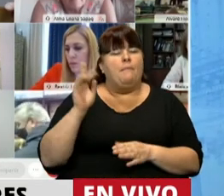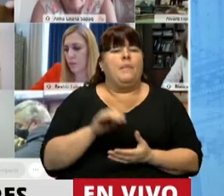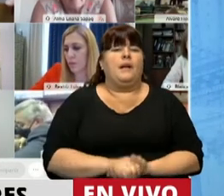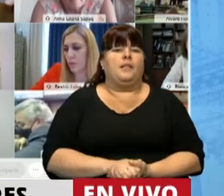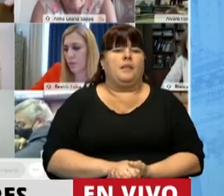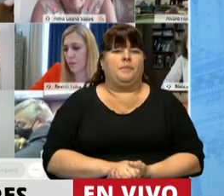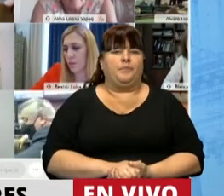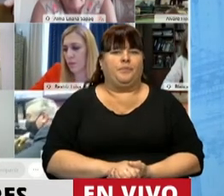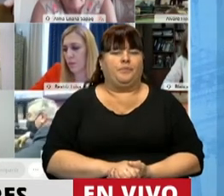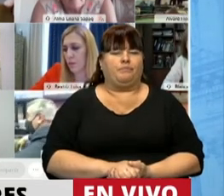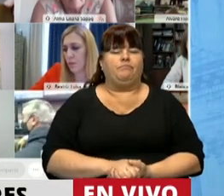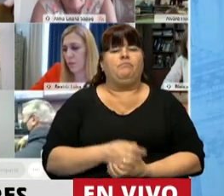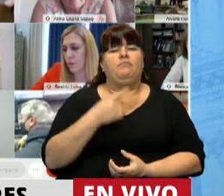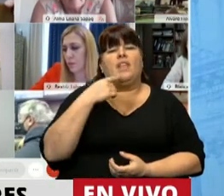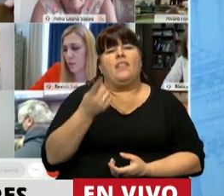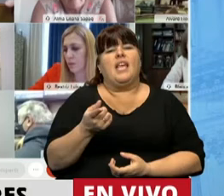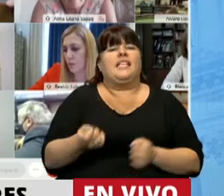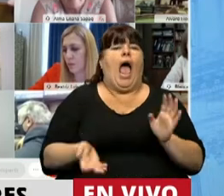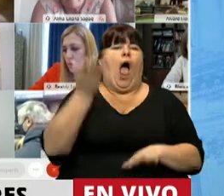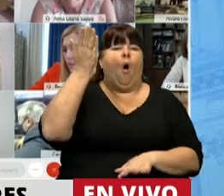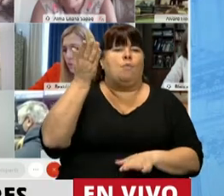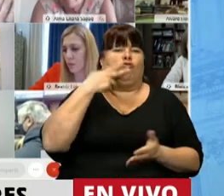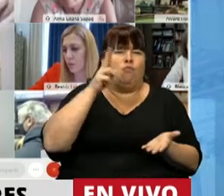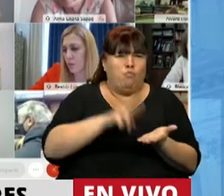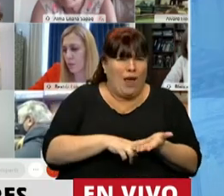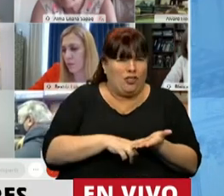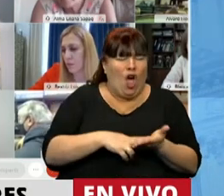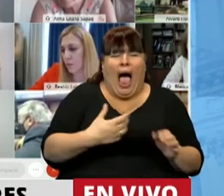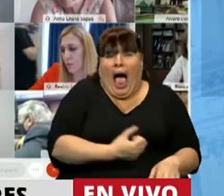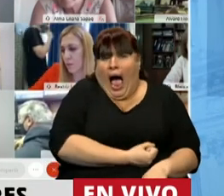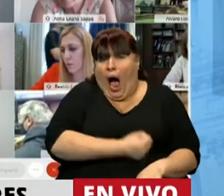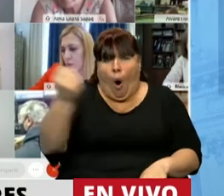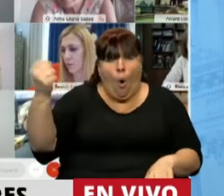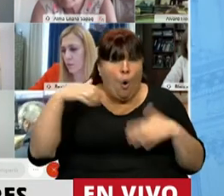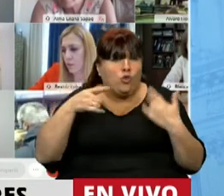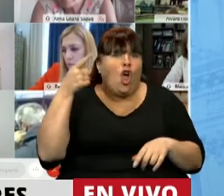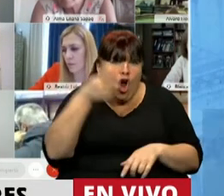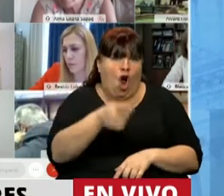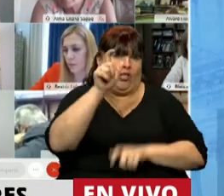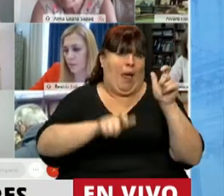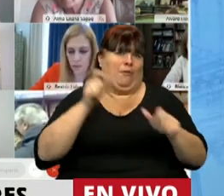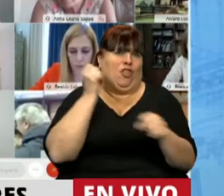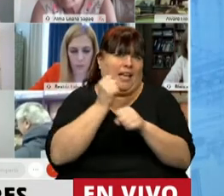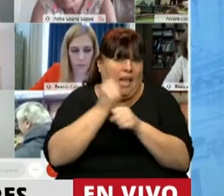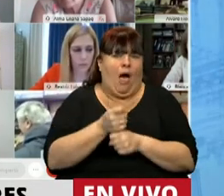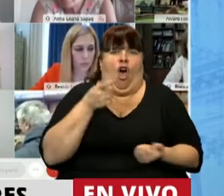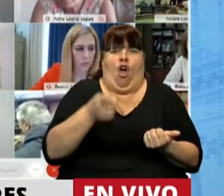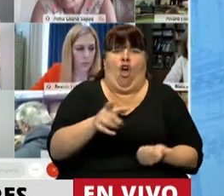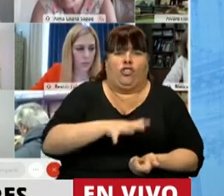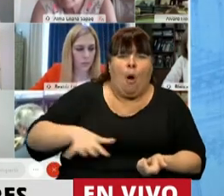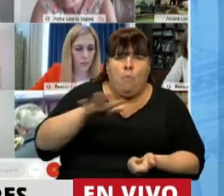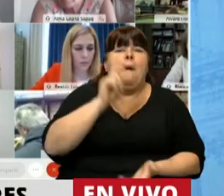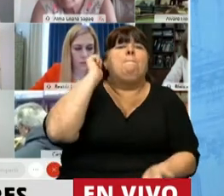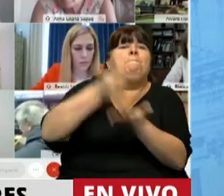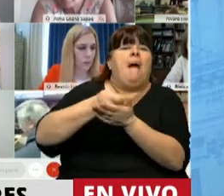Presidente, se plantean aumentos de tarifas, es decir, un ajuste brutal contra los trabajadores, contra el pueblo,